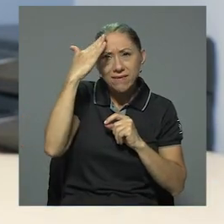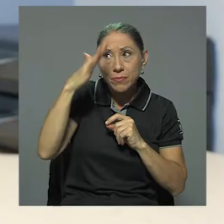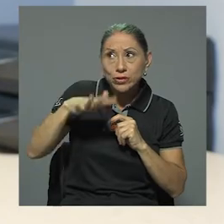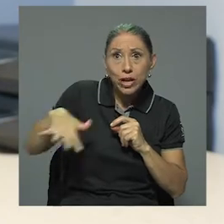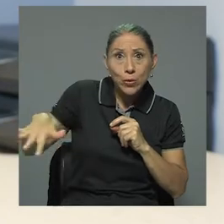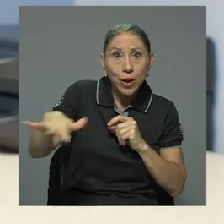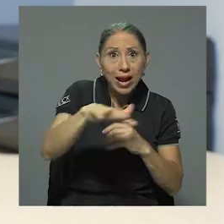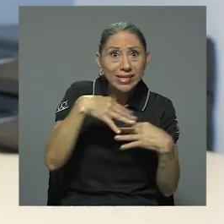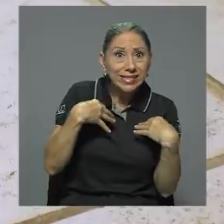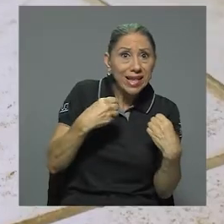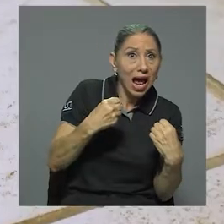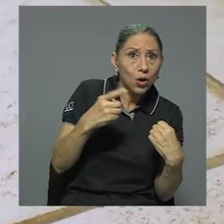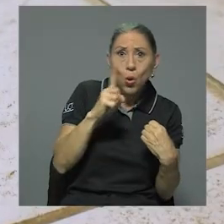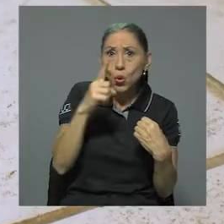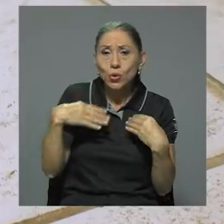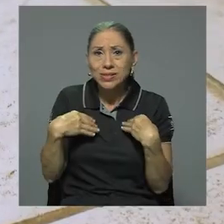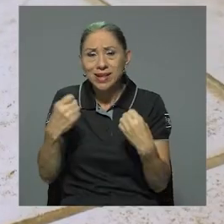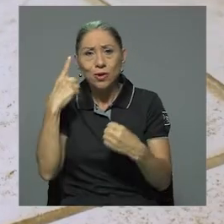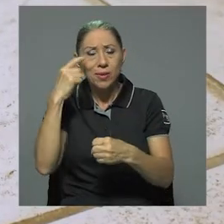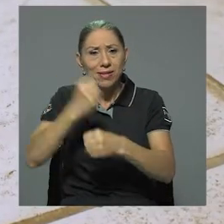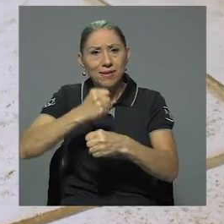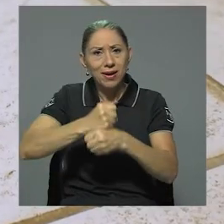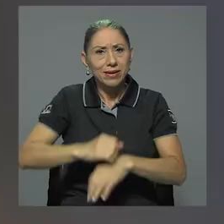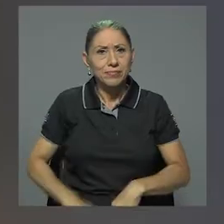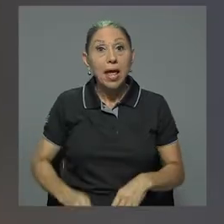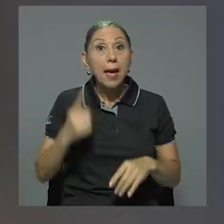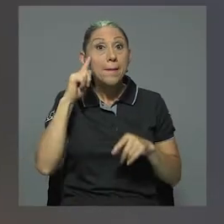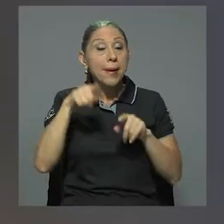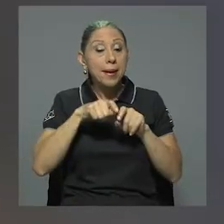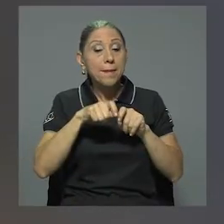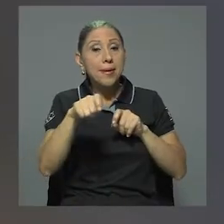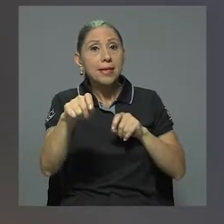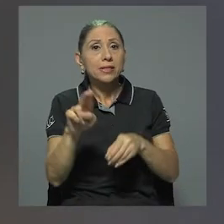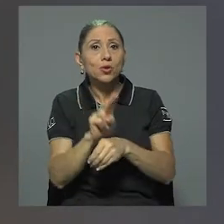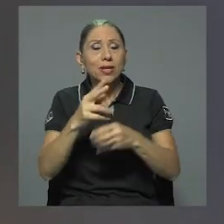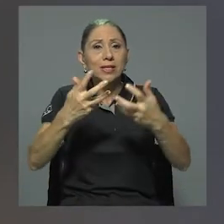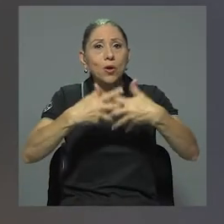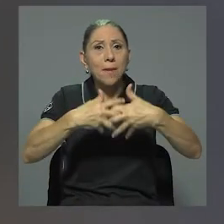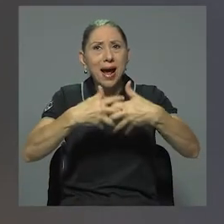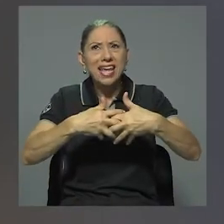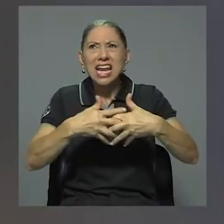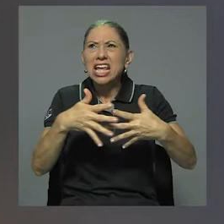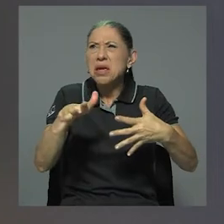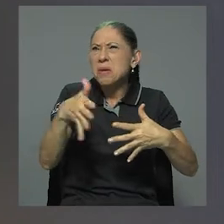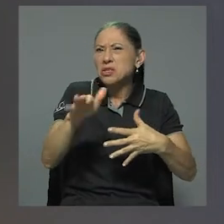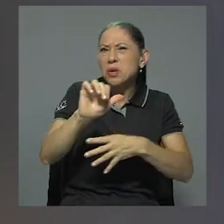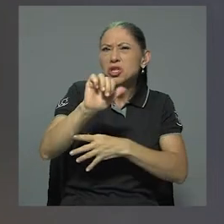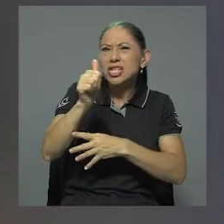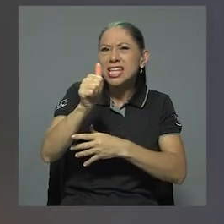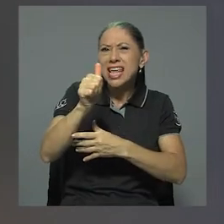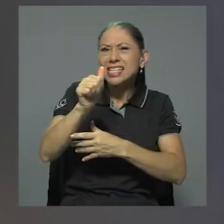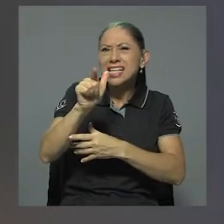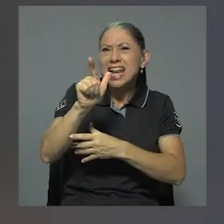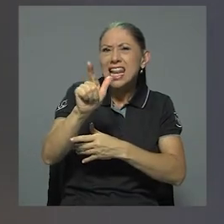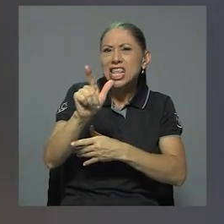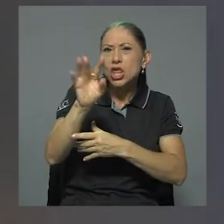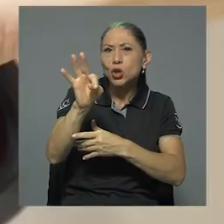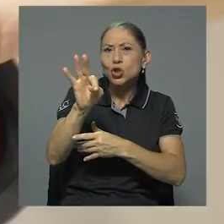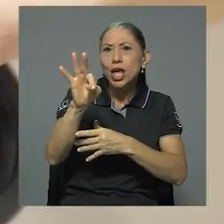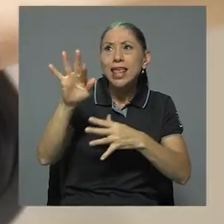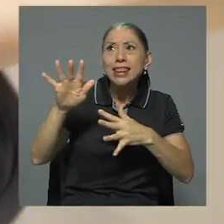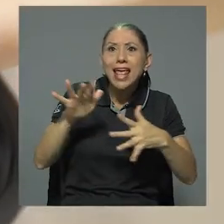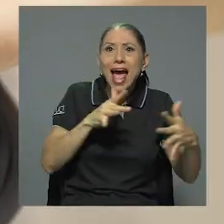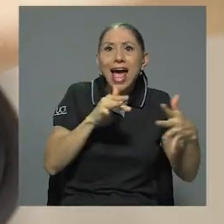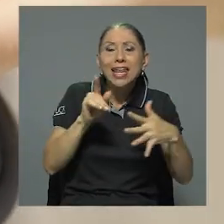para trabajar. Para efectuar esta medición se utiliza una máquina que succiona alrededor de 10 litros de aire por minuto